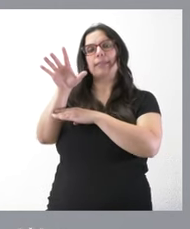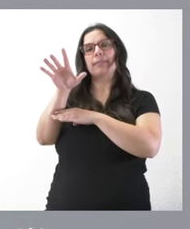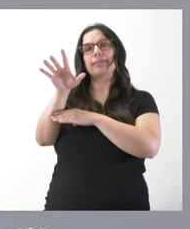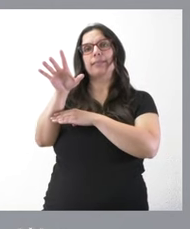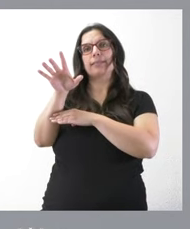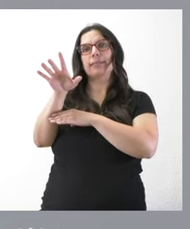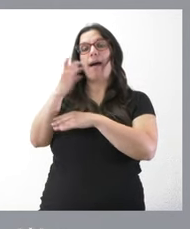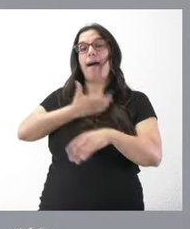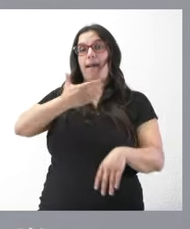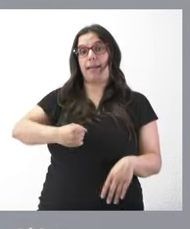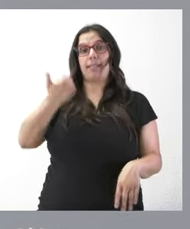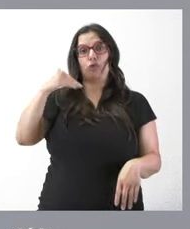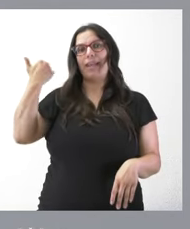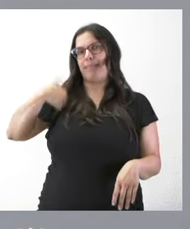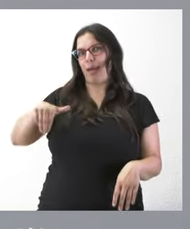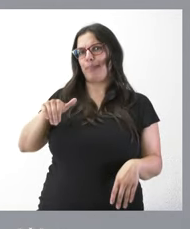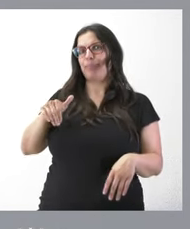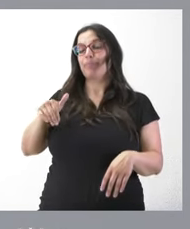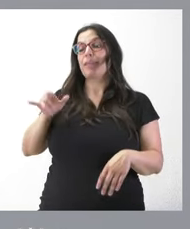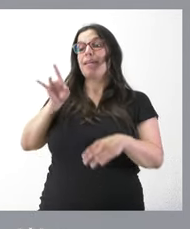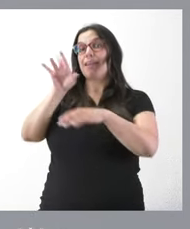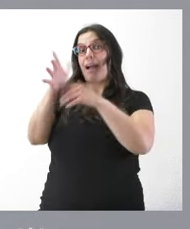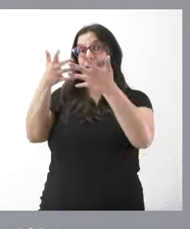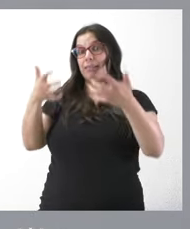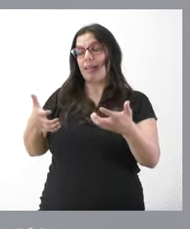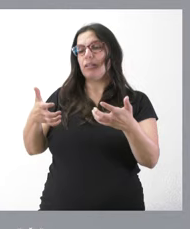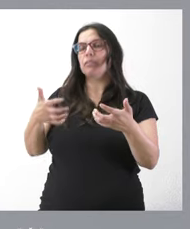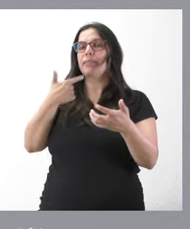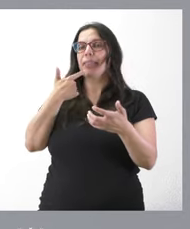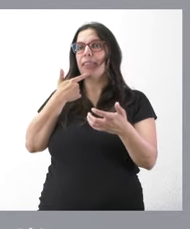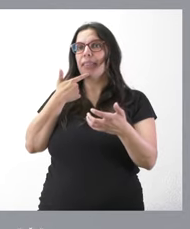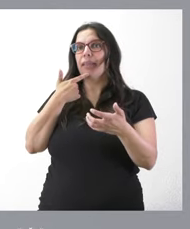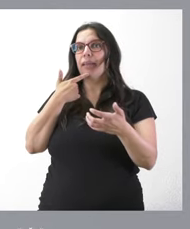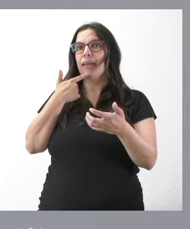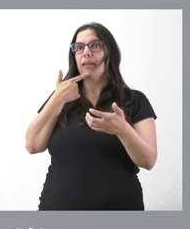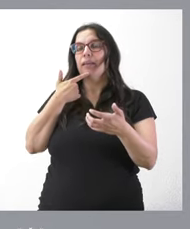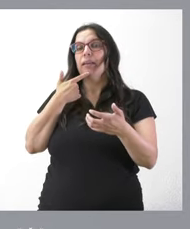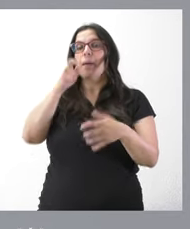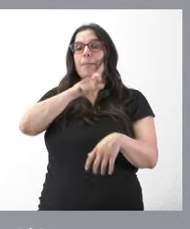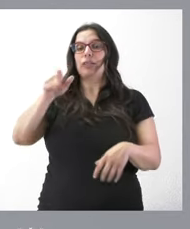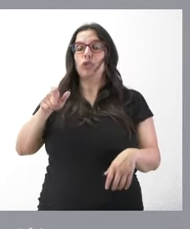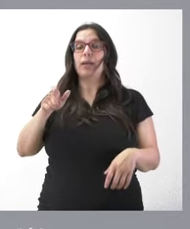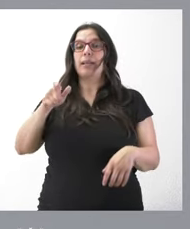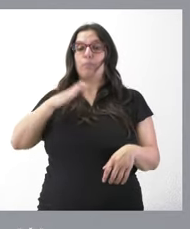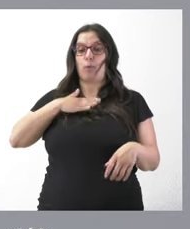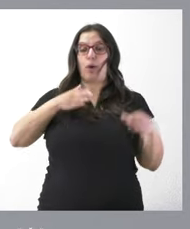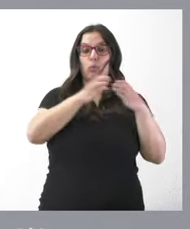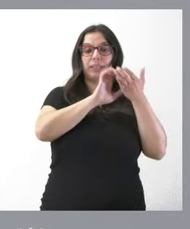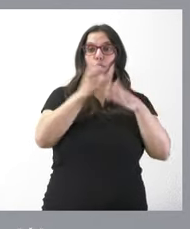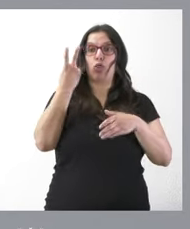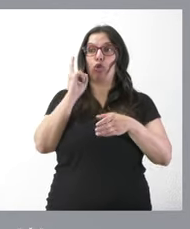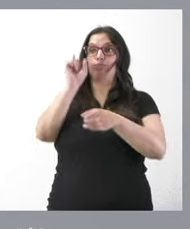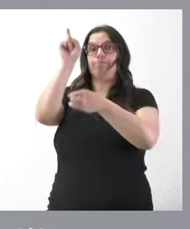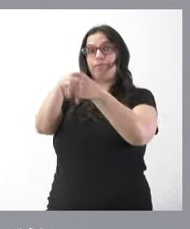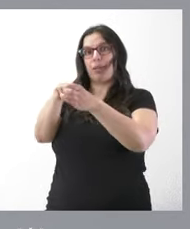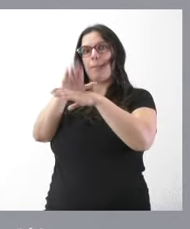alcalde de Soria en el que pone el nombre de los dos representantes de la Junta de Castilla y León para ese